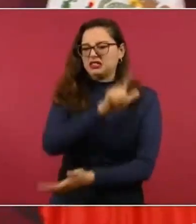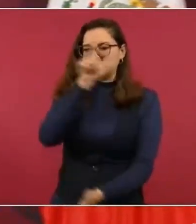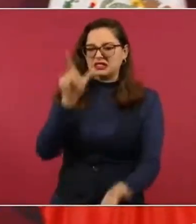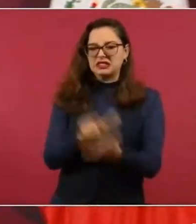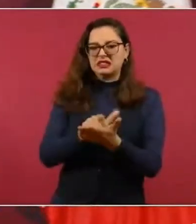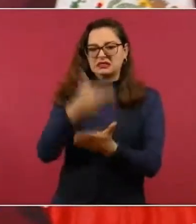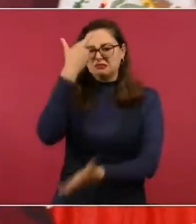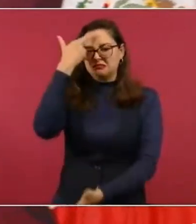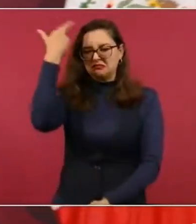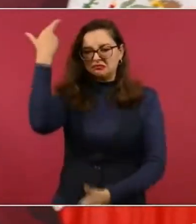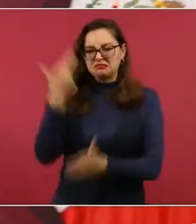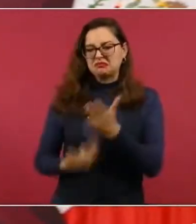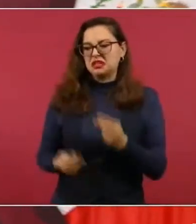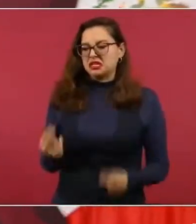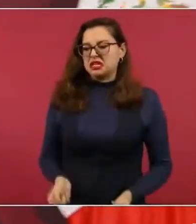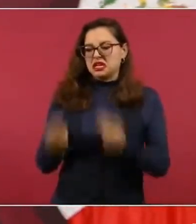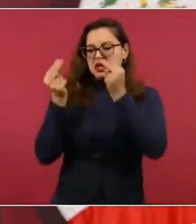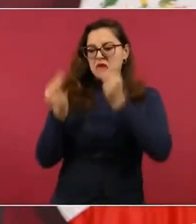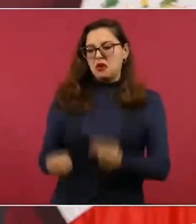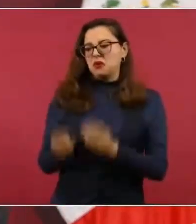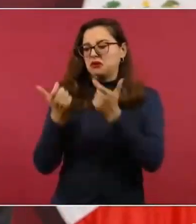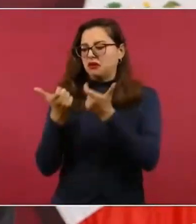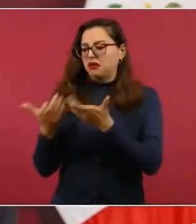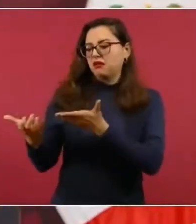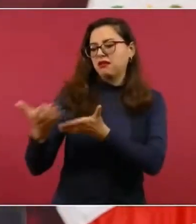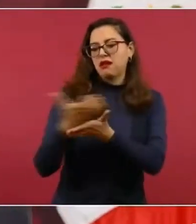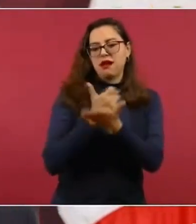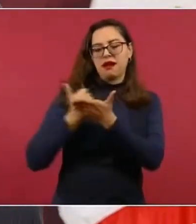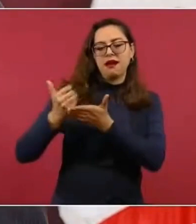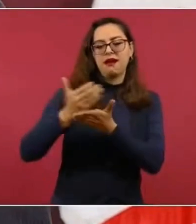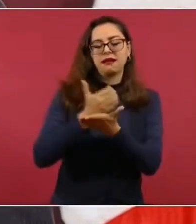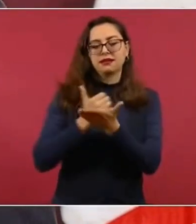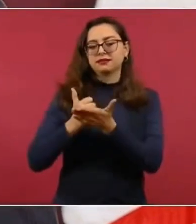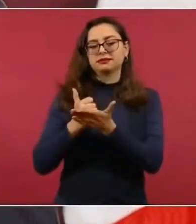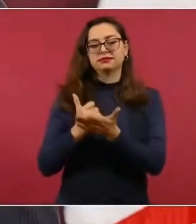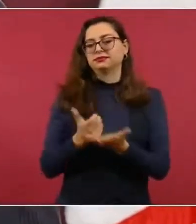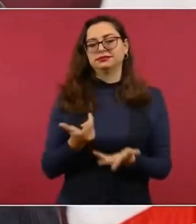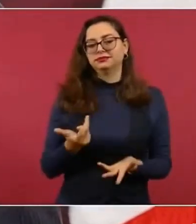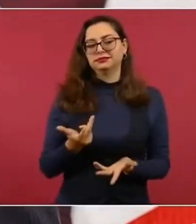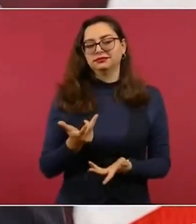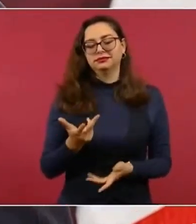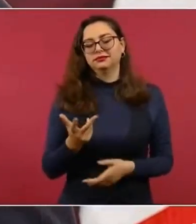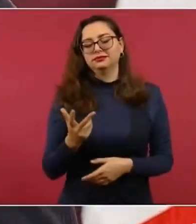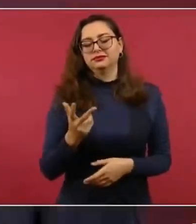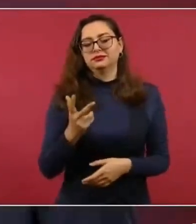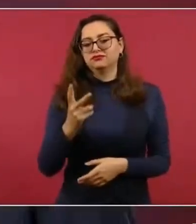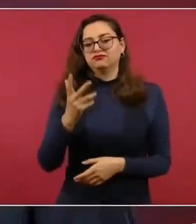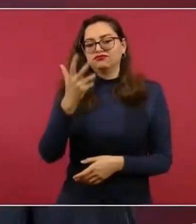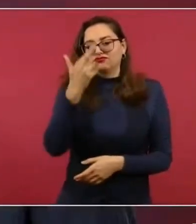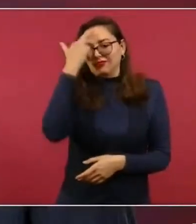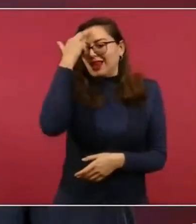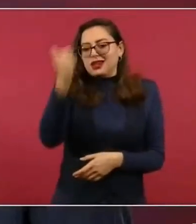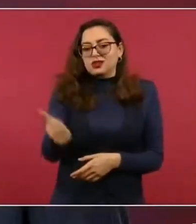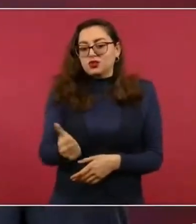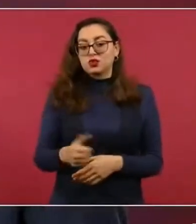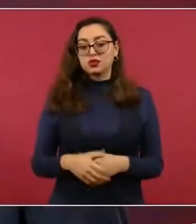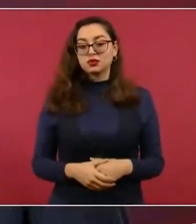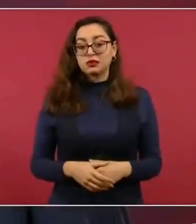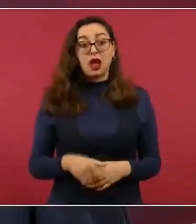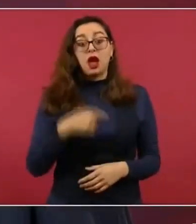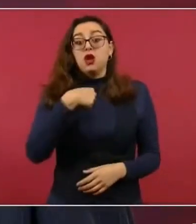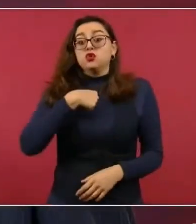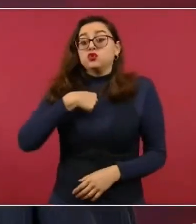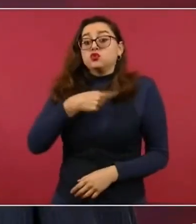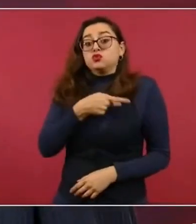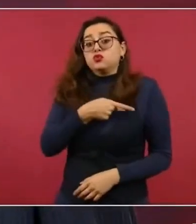lucrativo, no hay la justificación de que por pobreza,